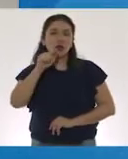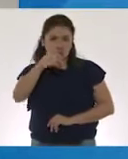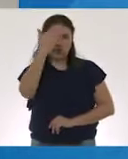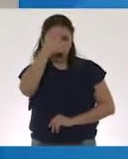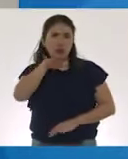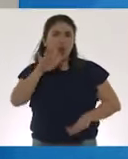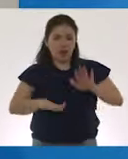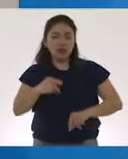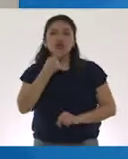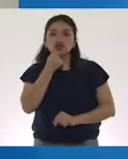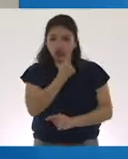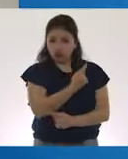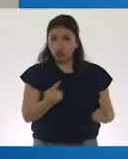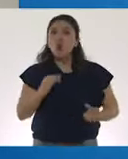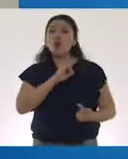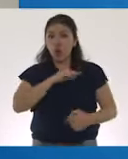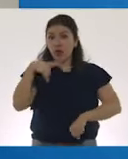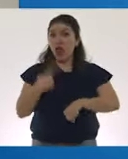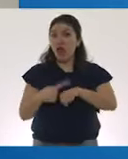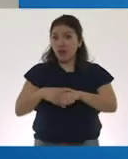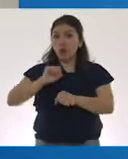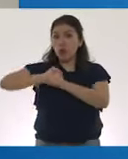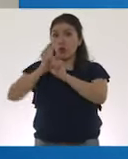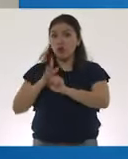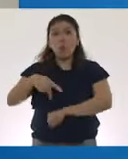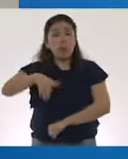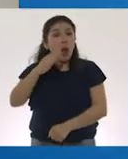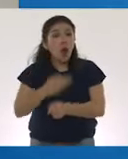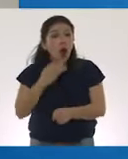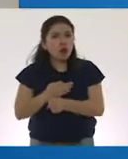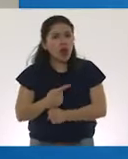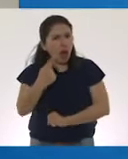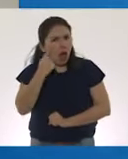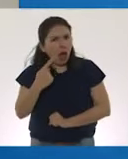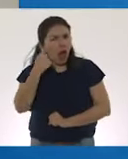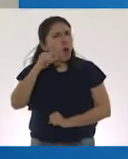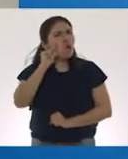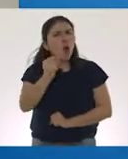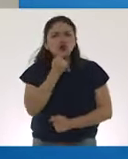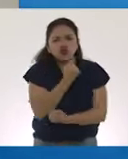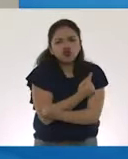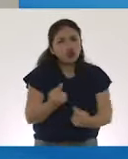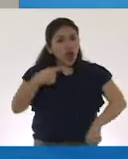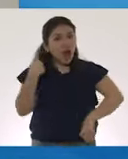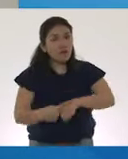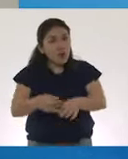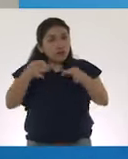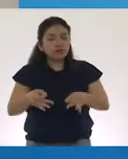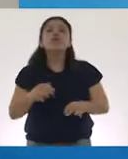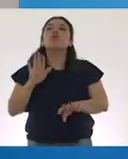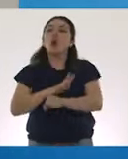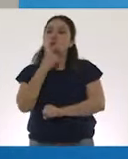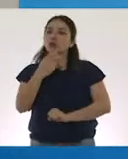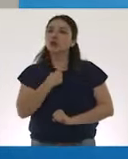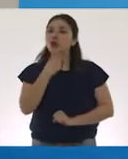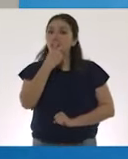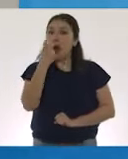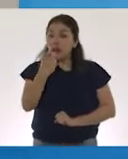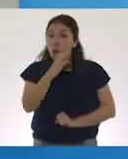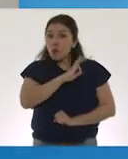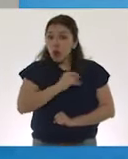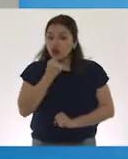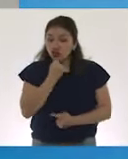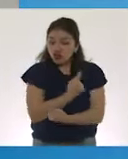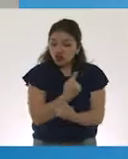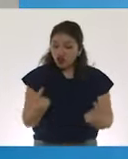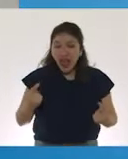también se pueden enfermar de COVID-19. Sin embargo, hasta ahora han sido muy pocos los niños que se han enfermado. Por eso podemos decir que la probabilidad de que